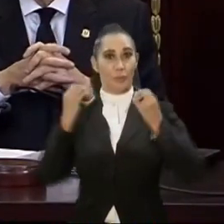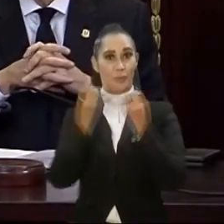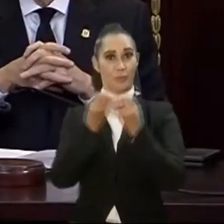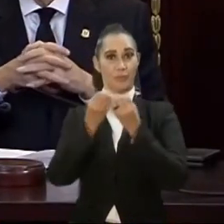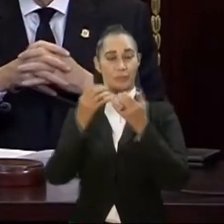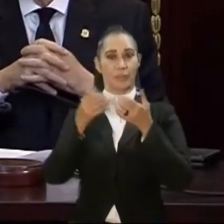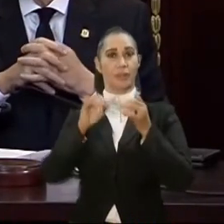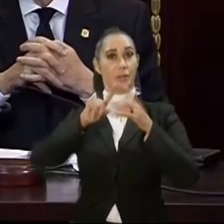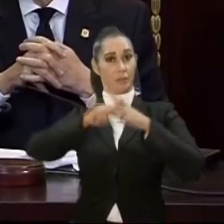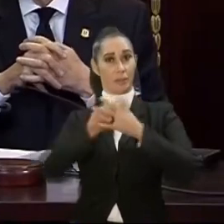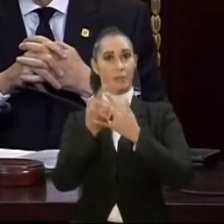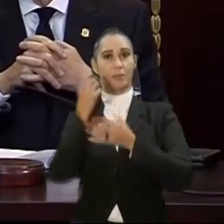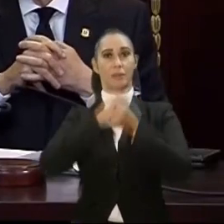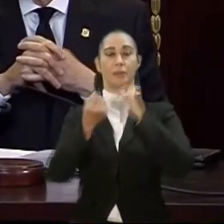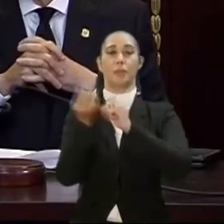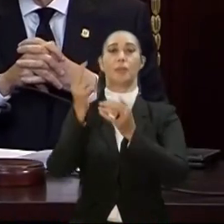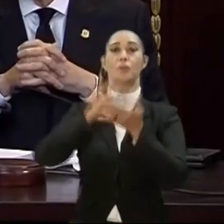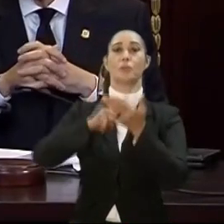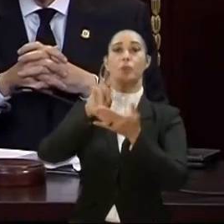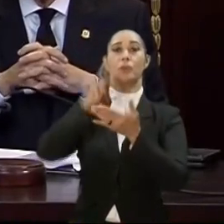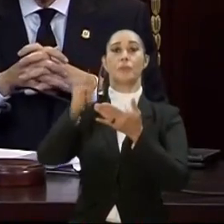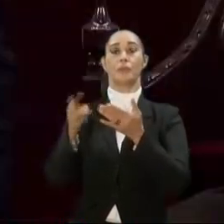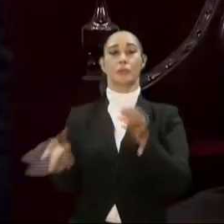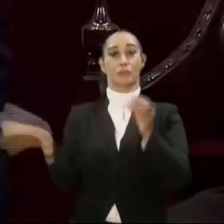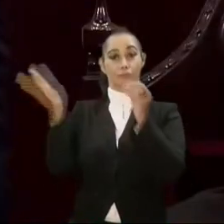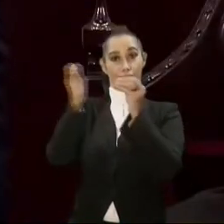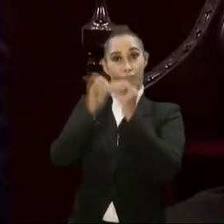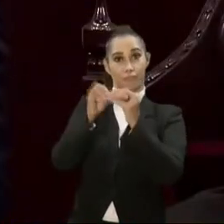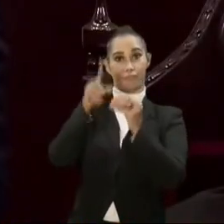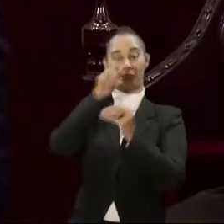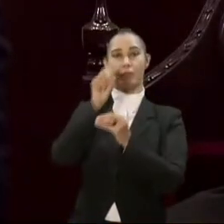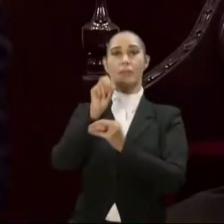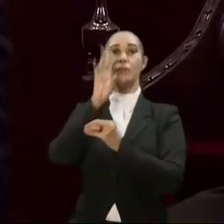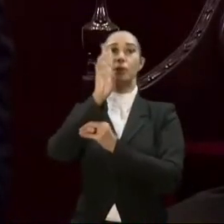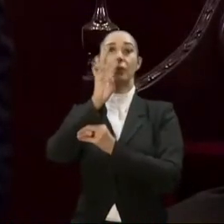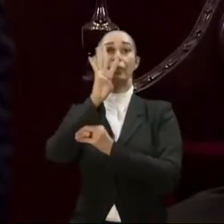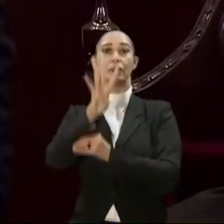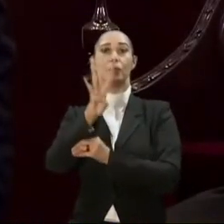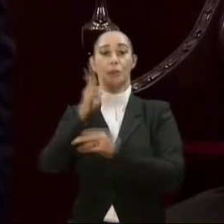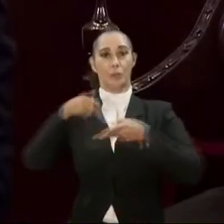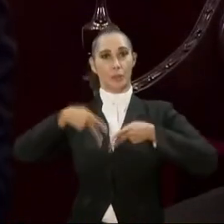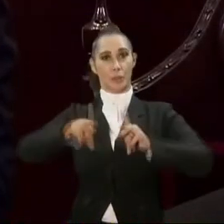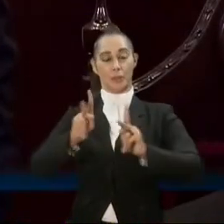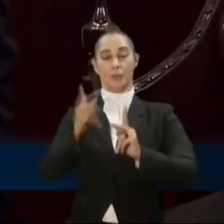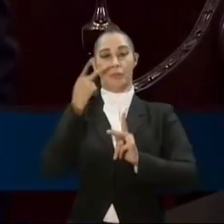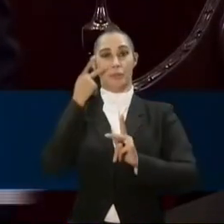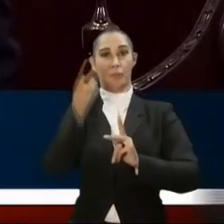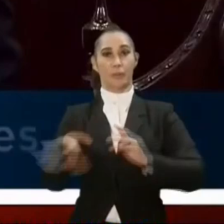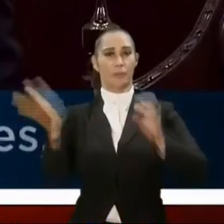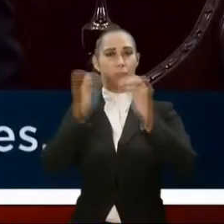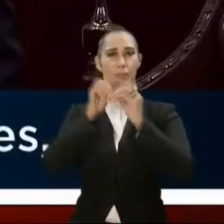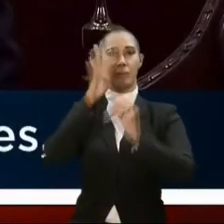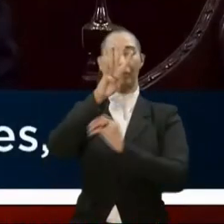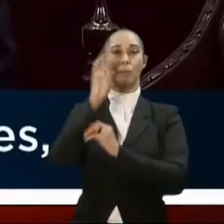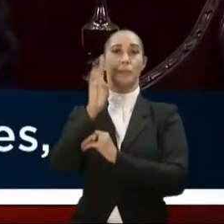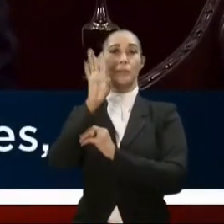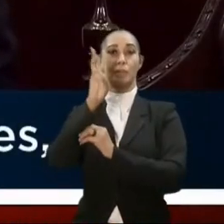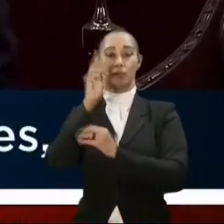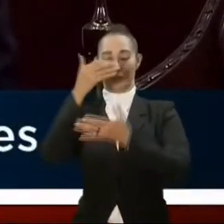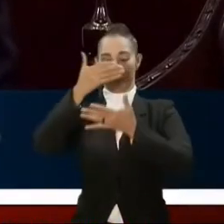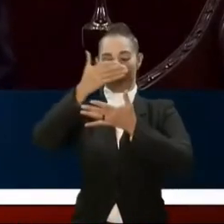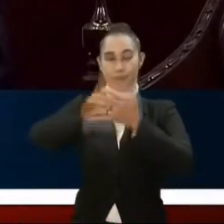en el año 2022 hasta alcanzar las 154 nos ha permitido gestionar más de 436 mil